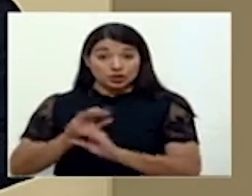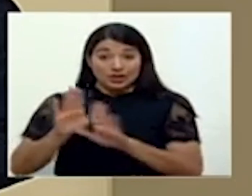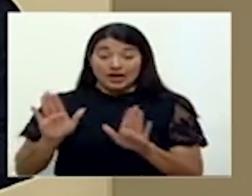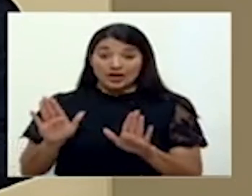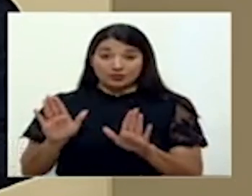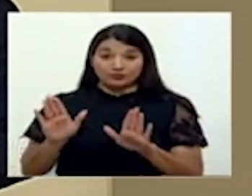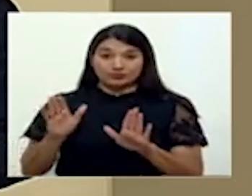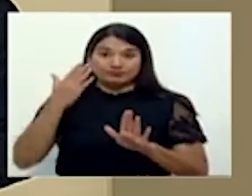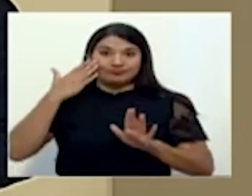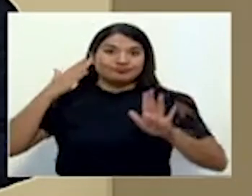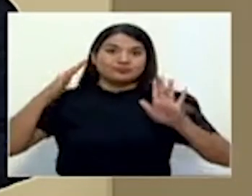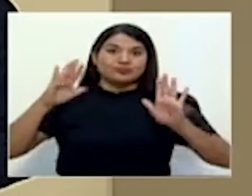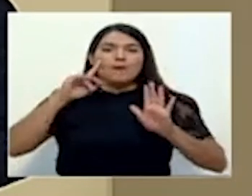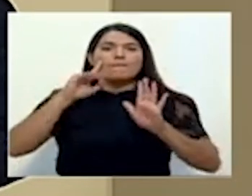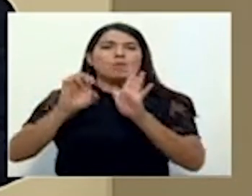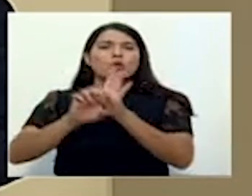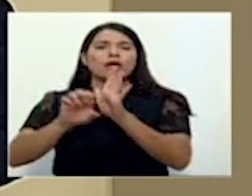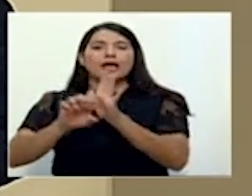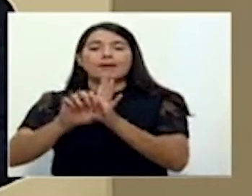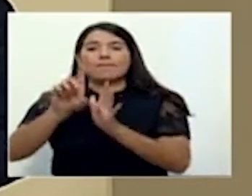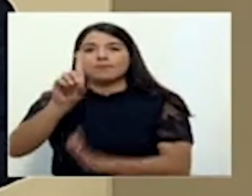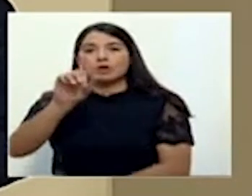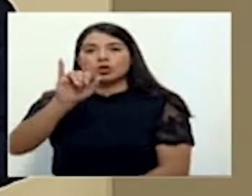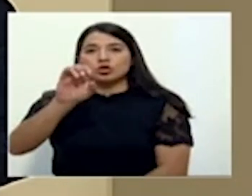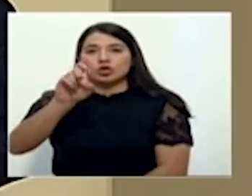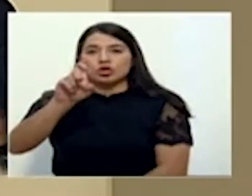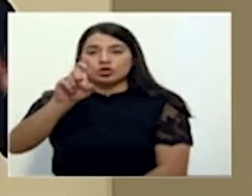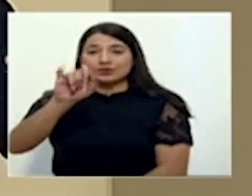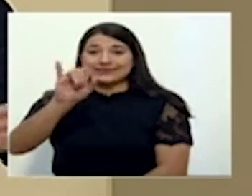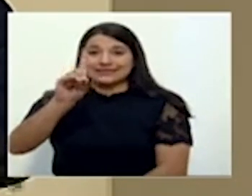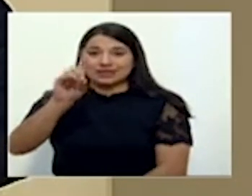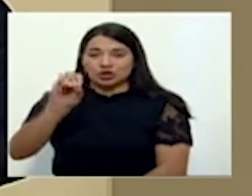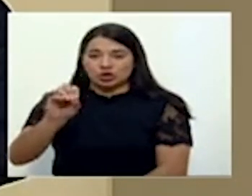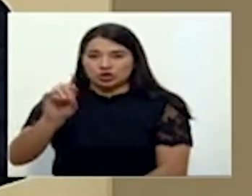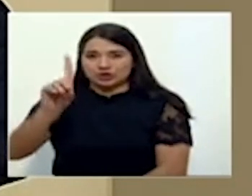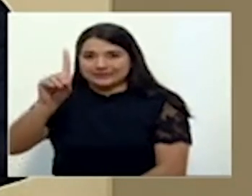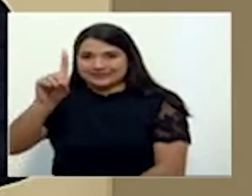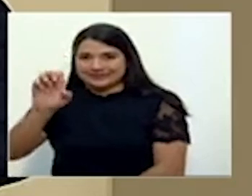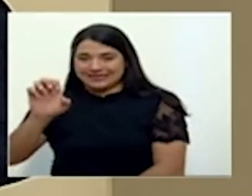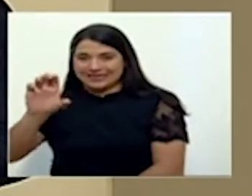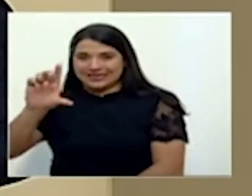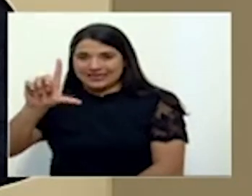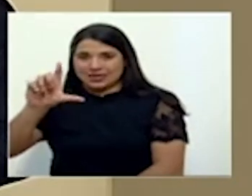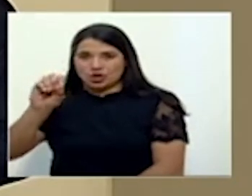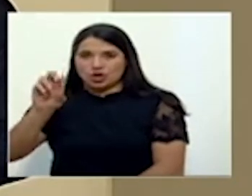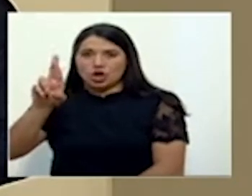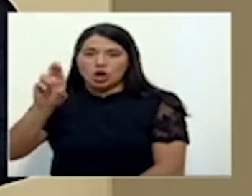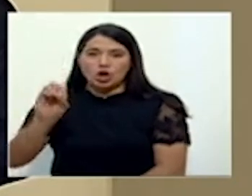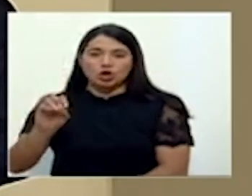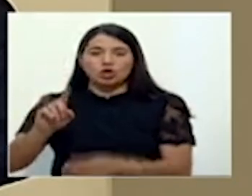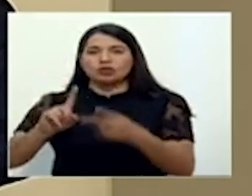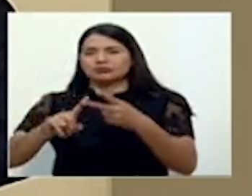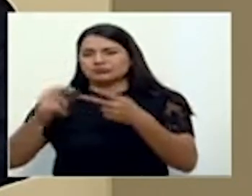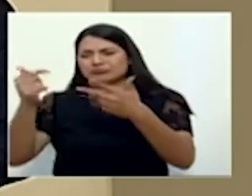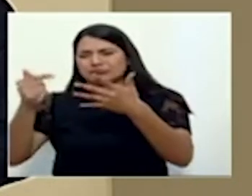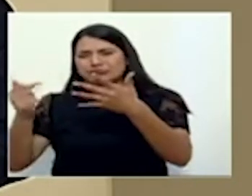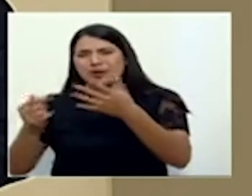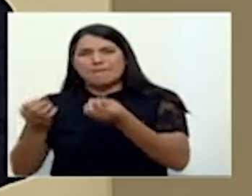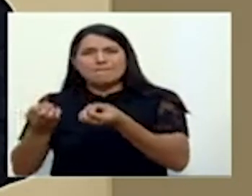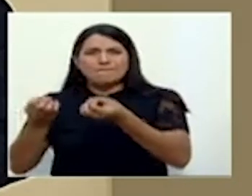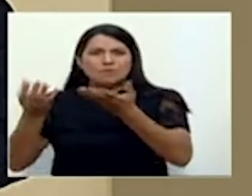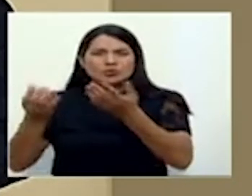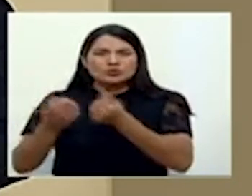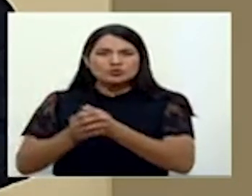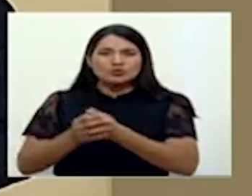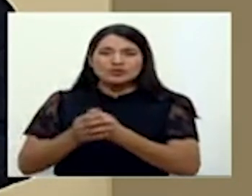Llámese dióxido de cloro, clorito de sodio, hay muchas, muchos que están haciendo bulla alrededor